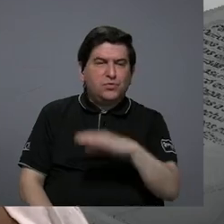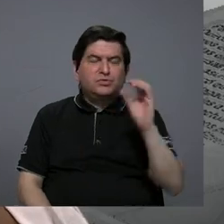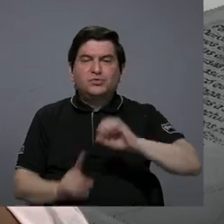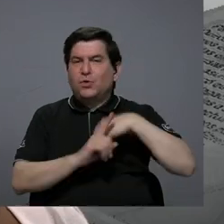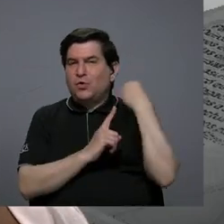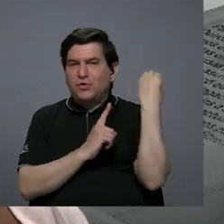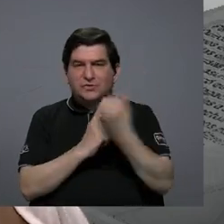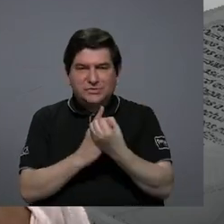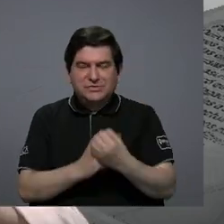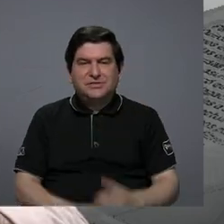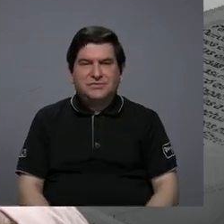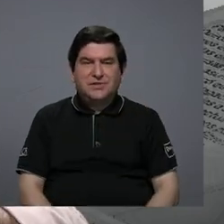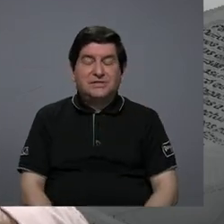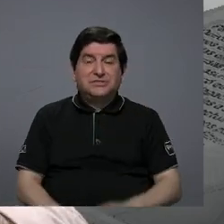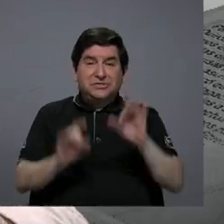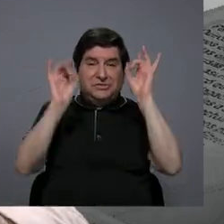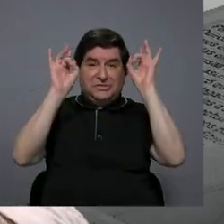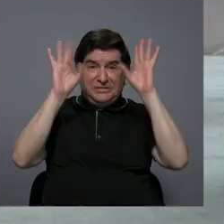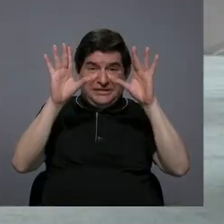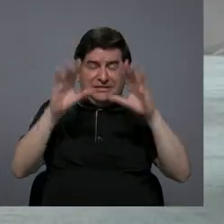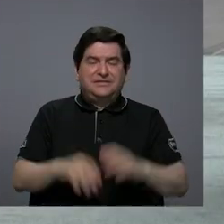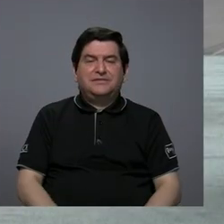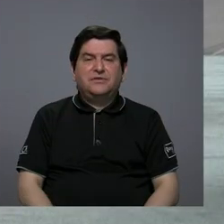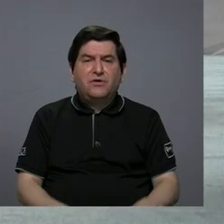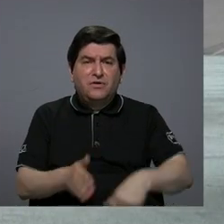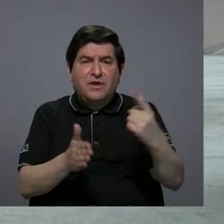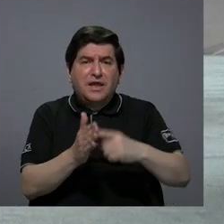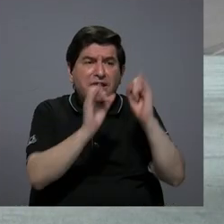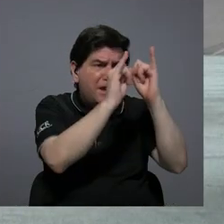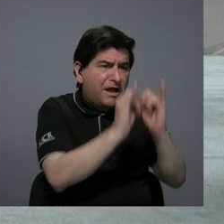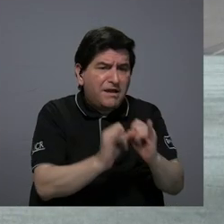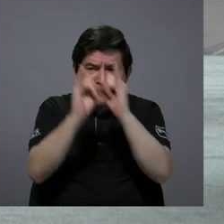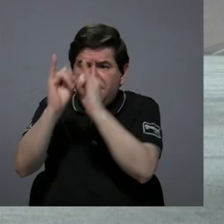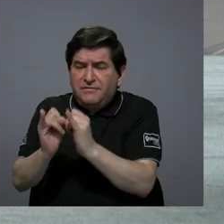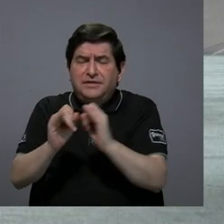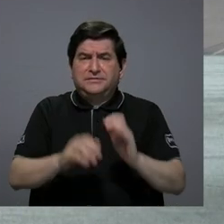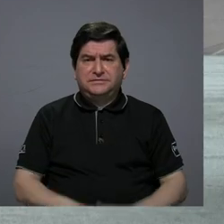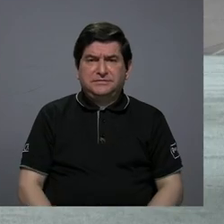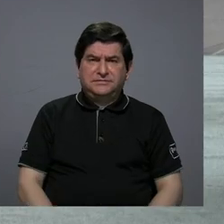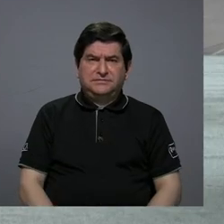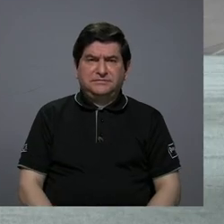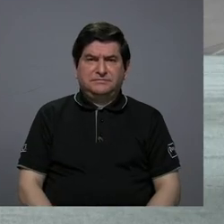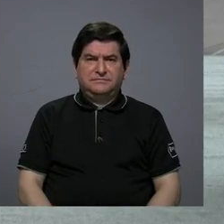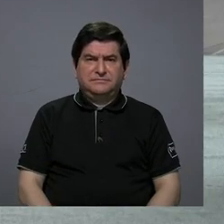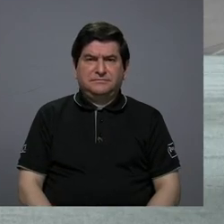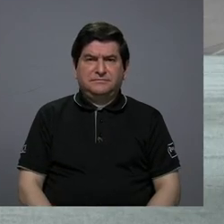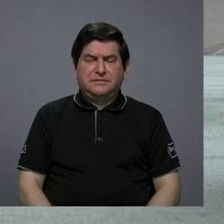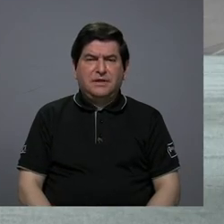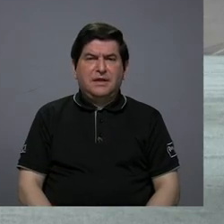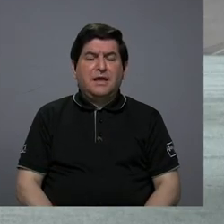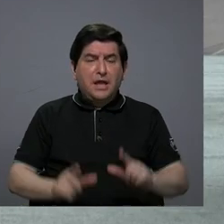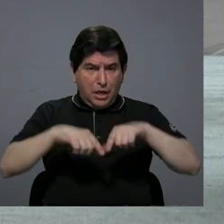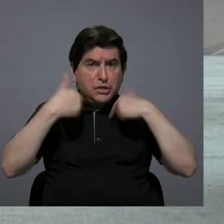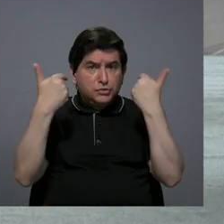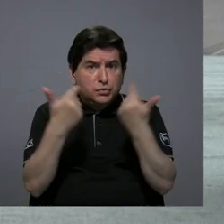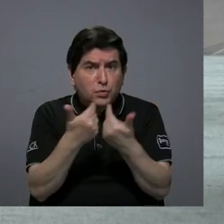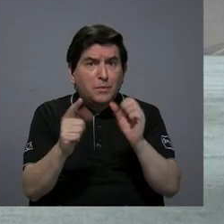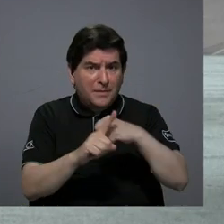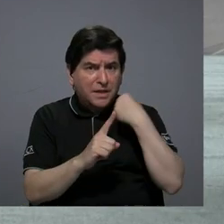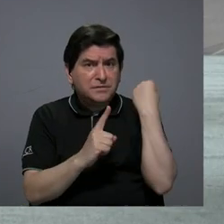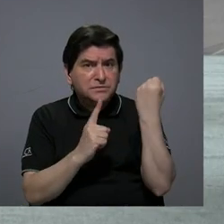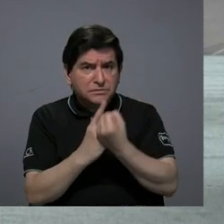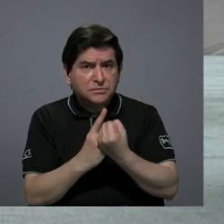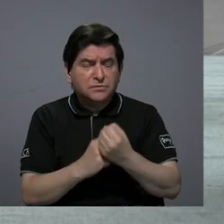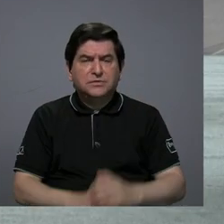situación de terror generalizado individual porque en realidad es colectivo la situación